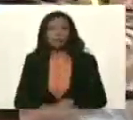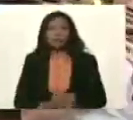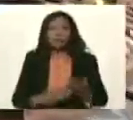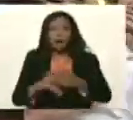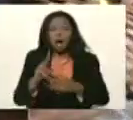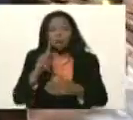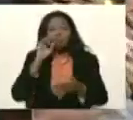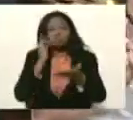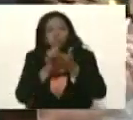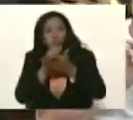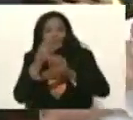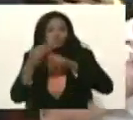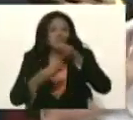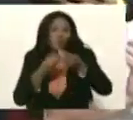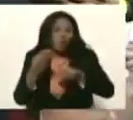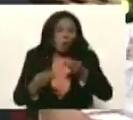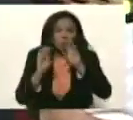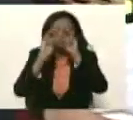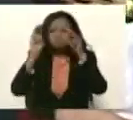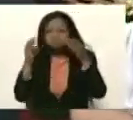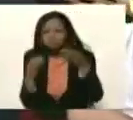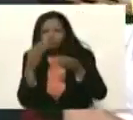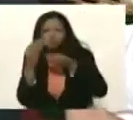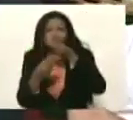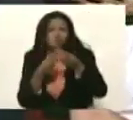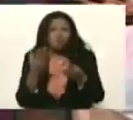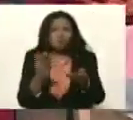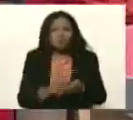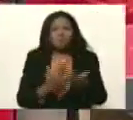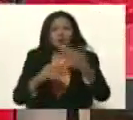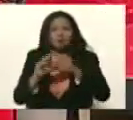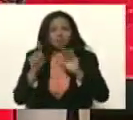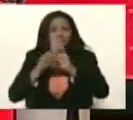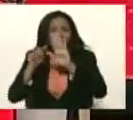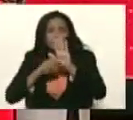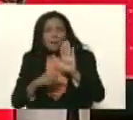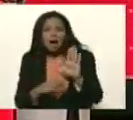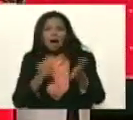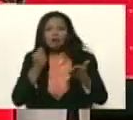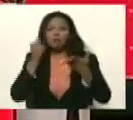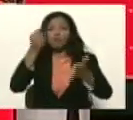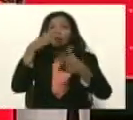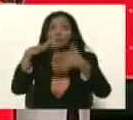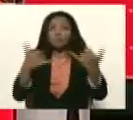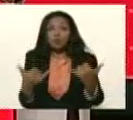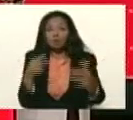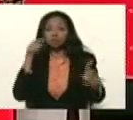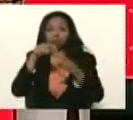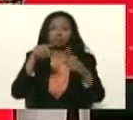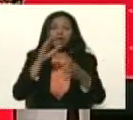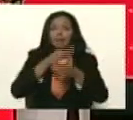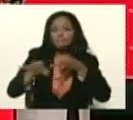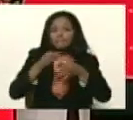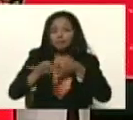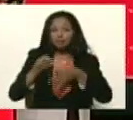probando, mecanismo, para ir derivando, los bonos, hacia el petro,